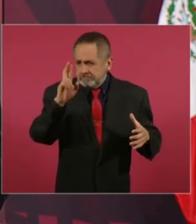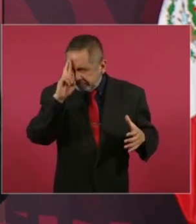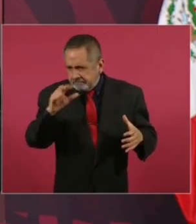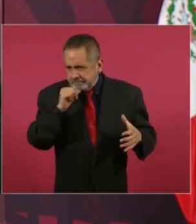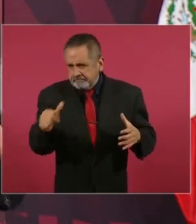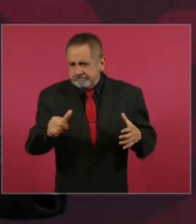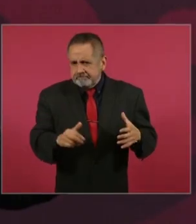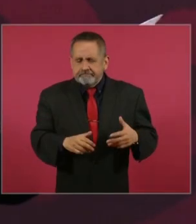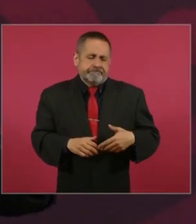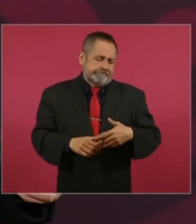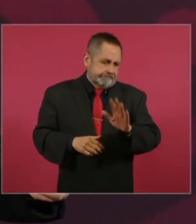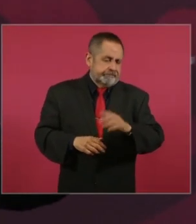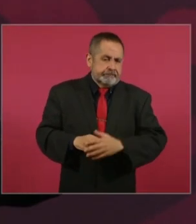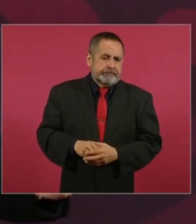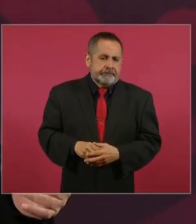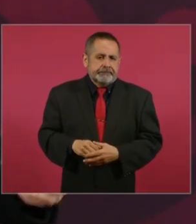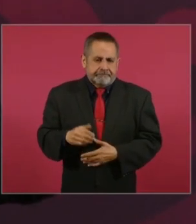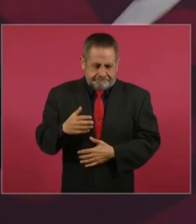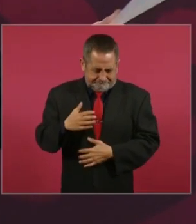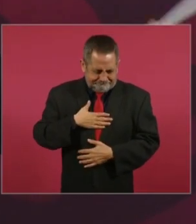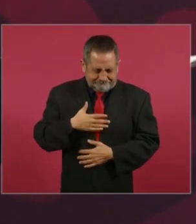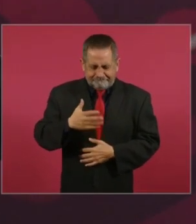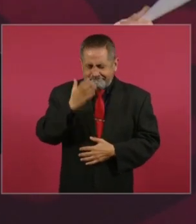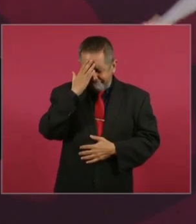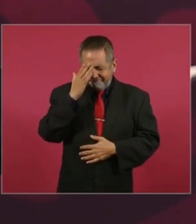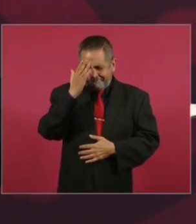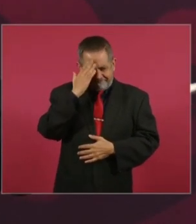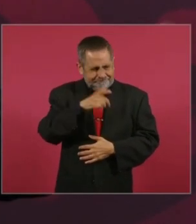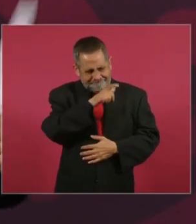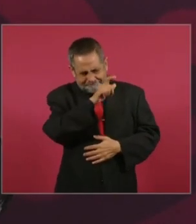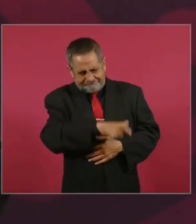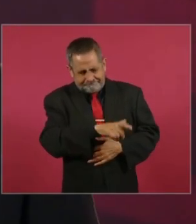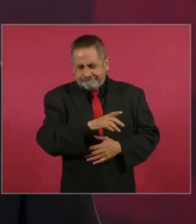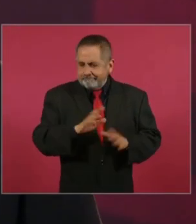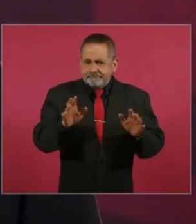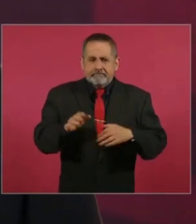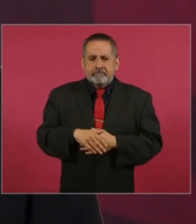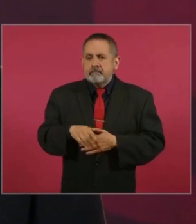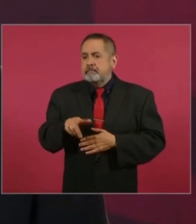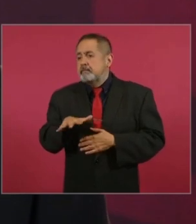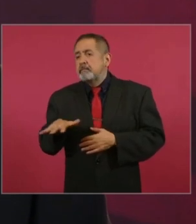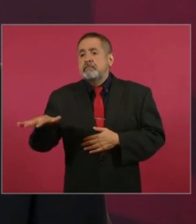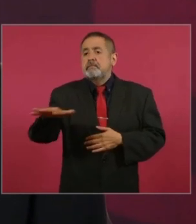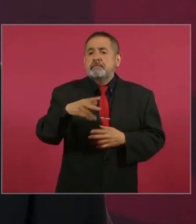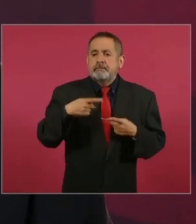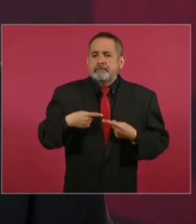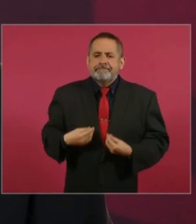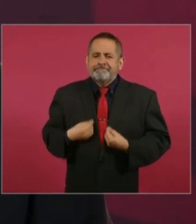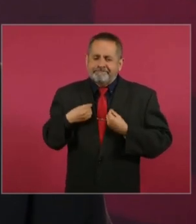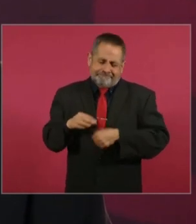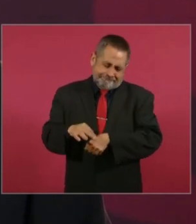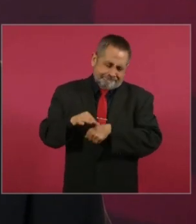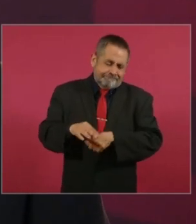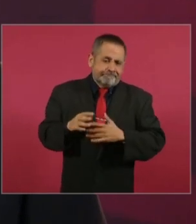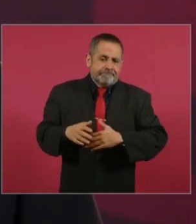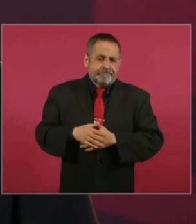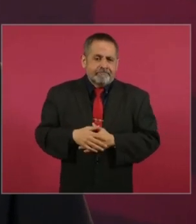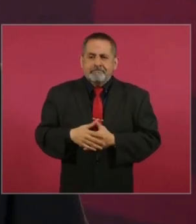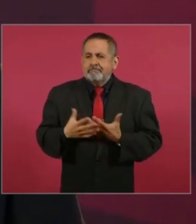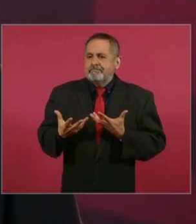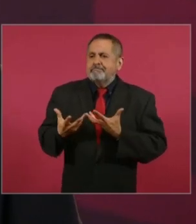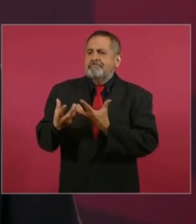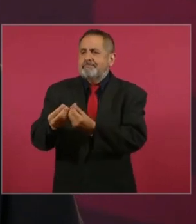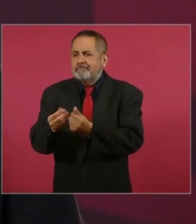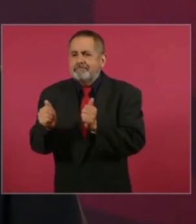Entonces, yo conozco, porque he vivido, vengo del